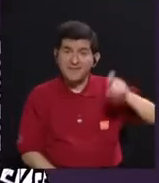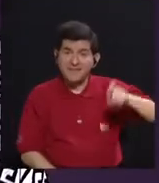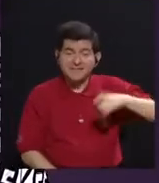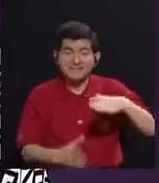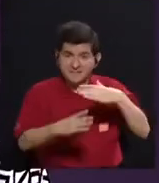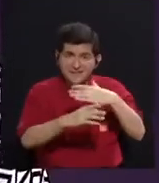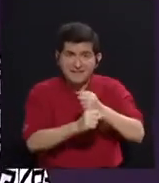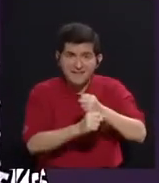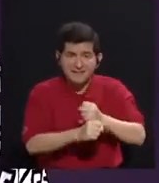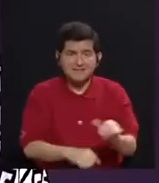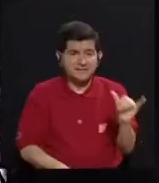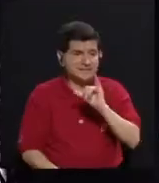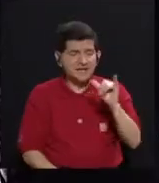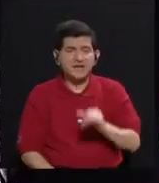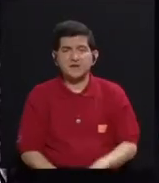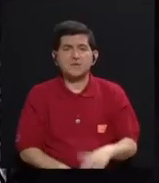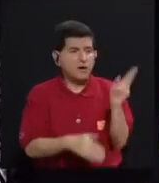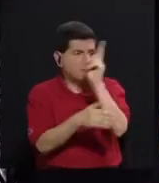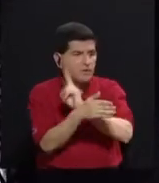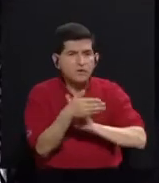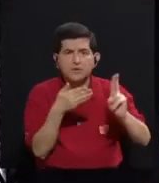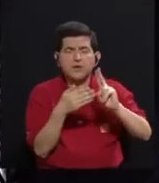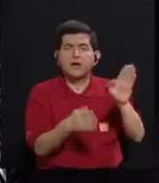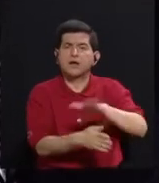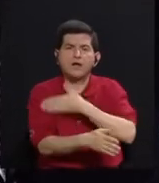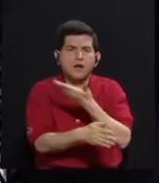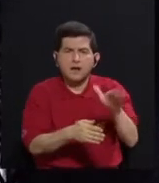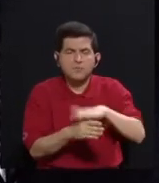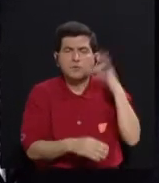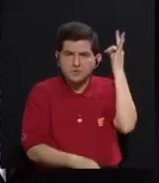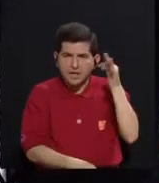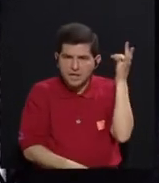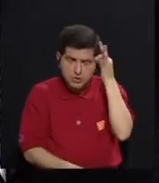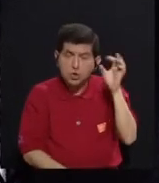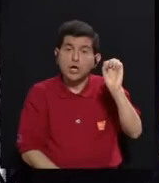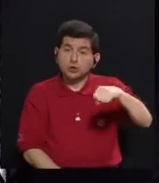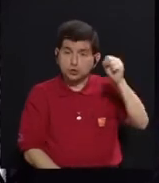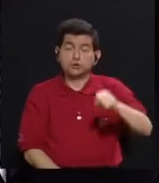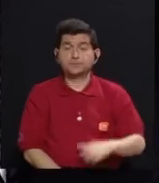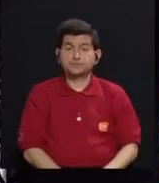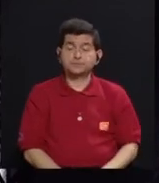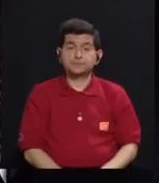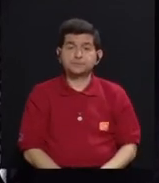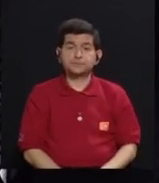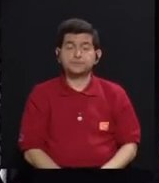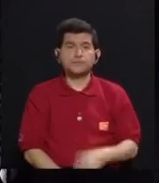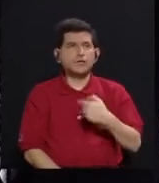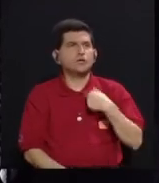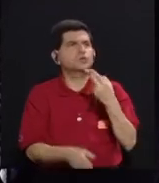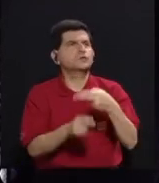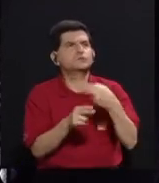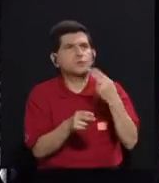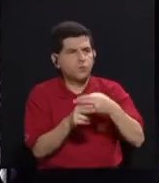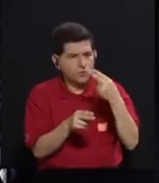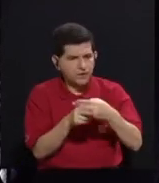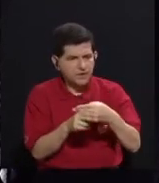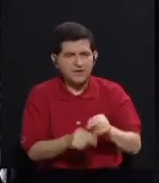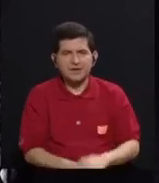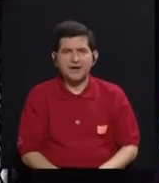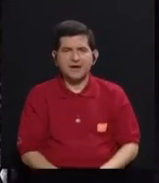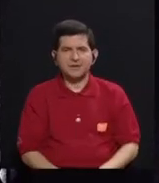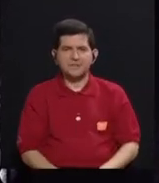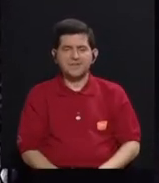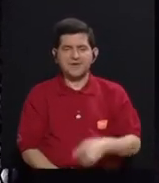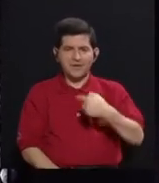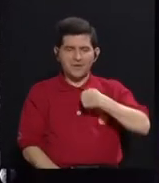de hacerlo. También en la academia, en la música, en la teoría. Sí, exacto. Que yo lo llamo cuirearse